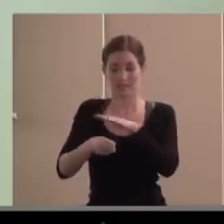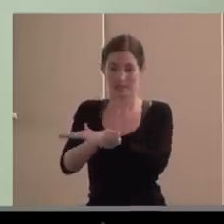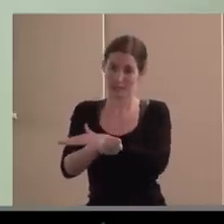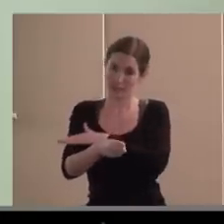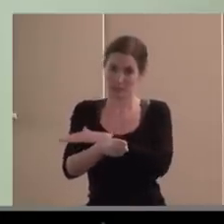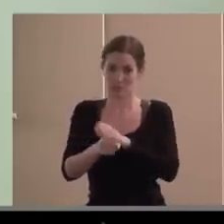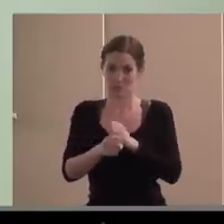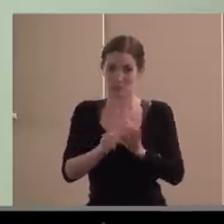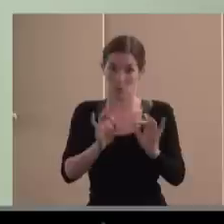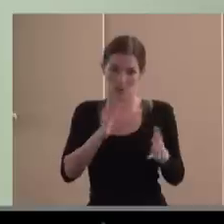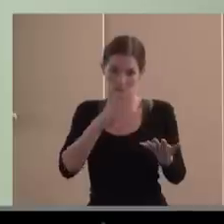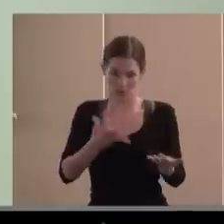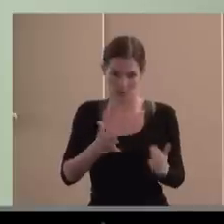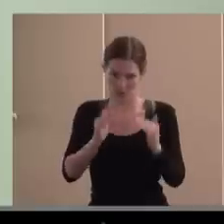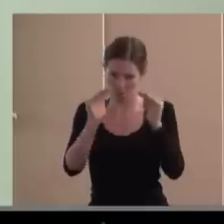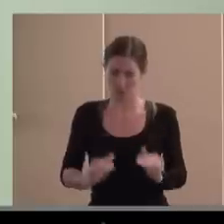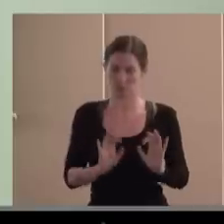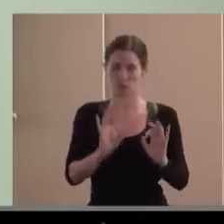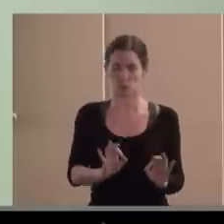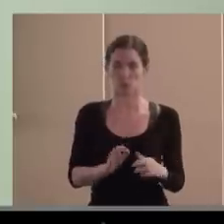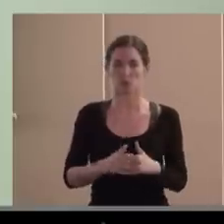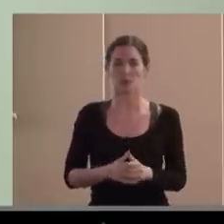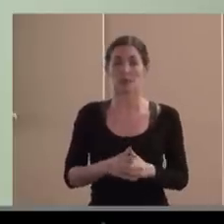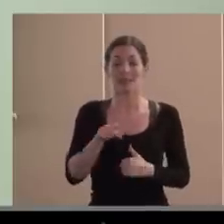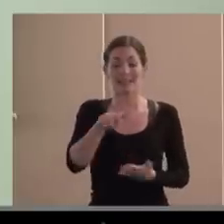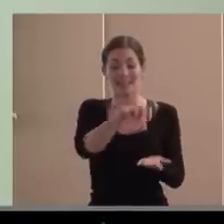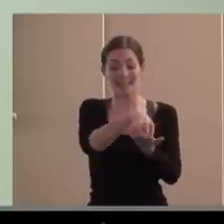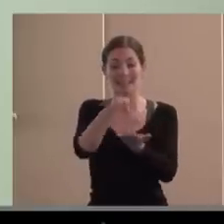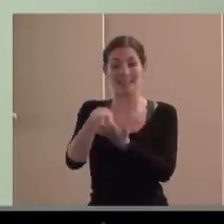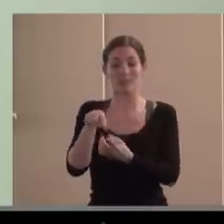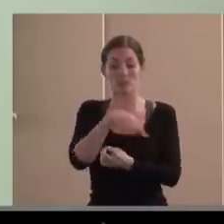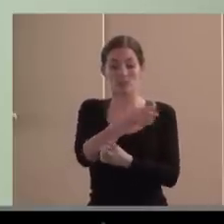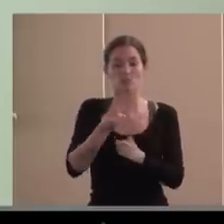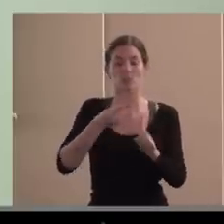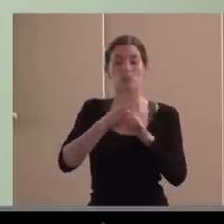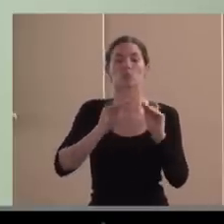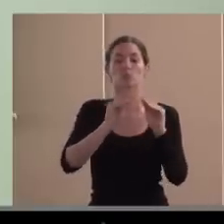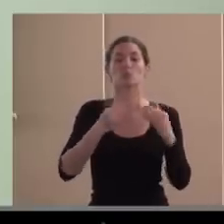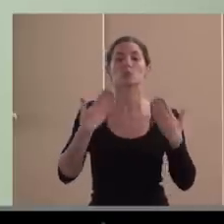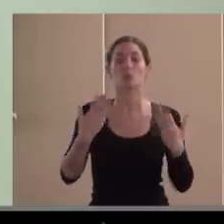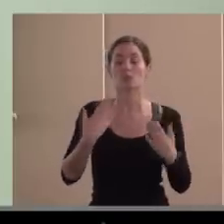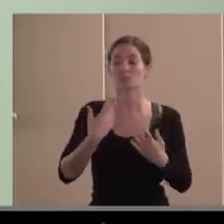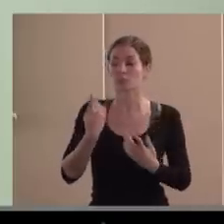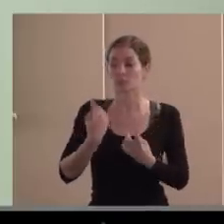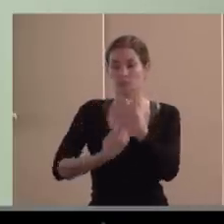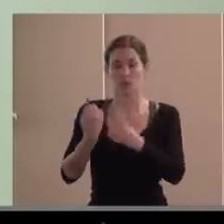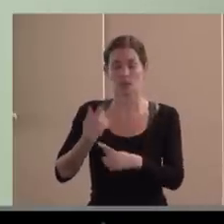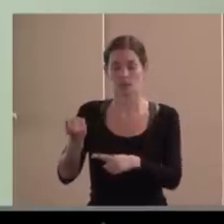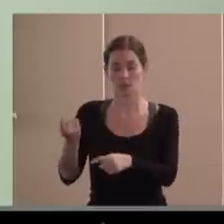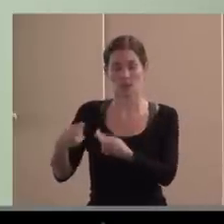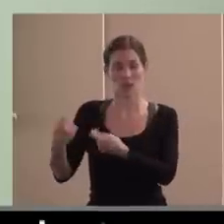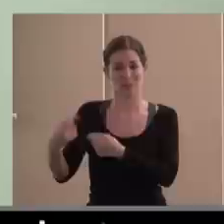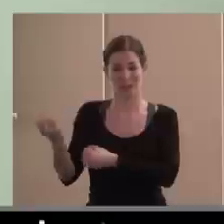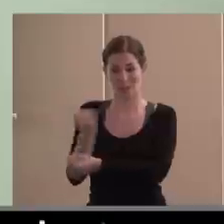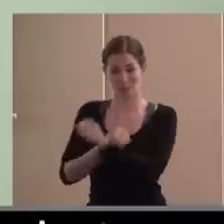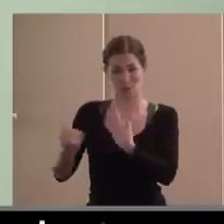que tratan o han tratado de reparar esa omisión, a veces lacerante, del mercado, de la economía de mercado, que